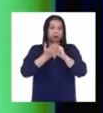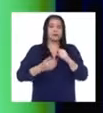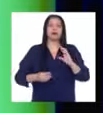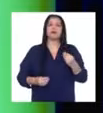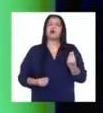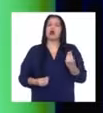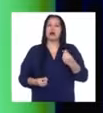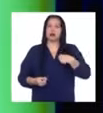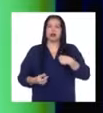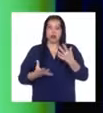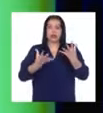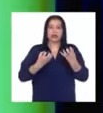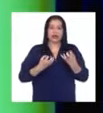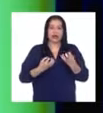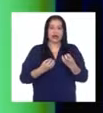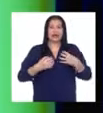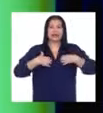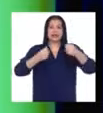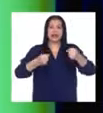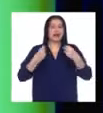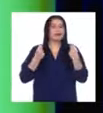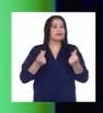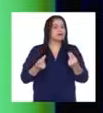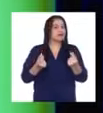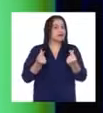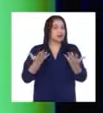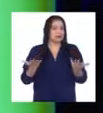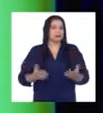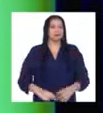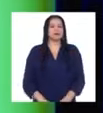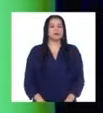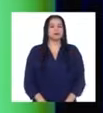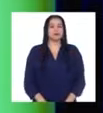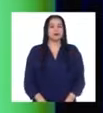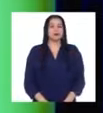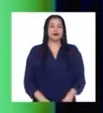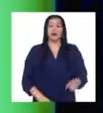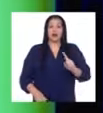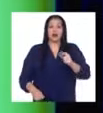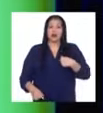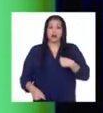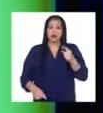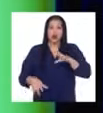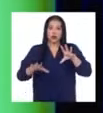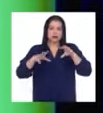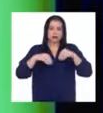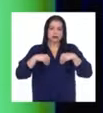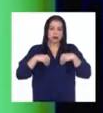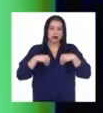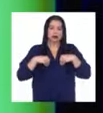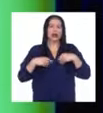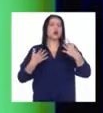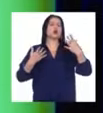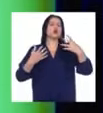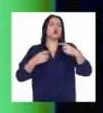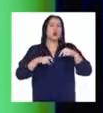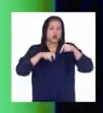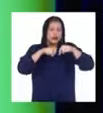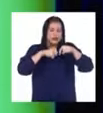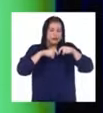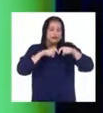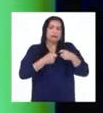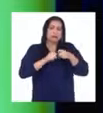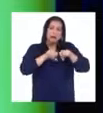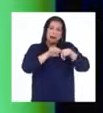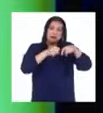era recuperarme lo más pronto posible. No podía aceptar que me había lesionado faltando